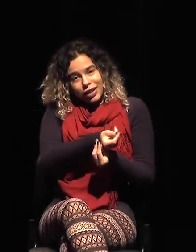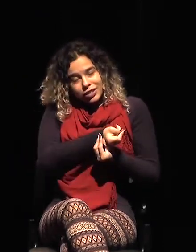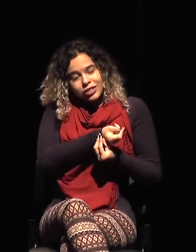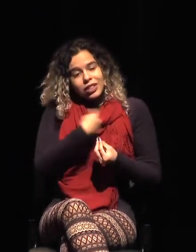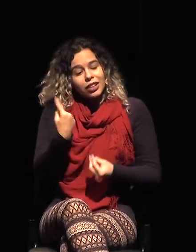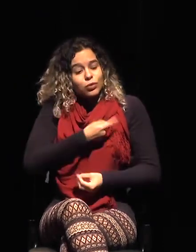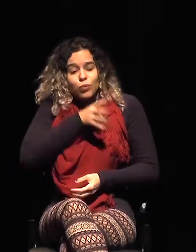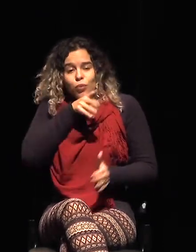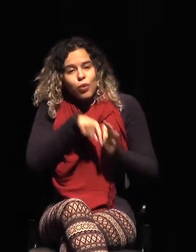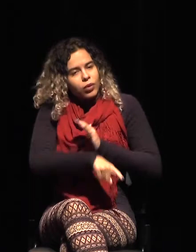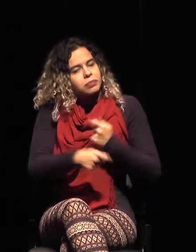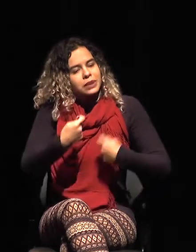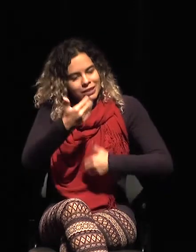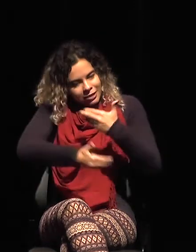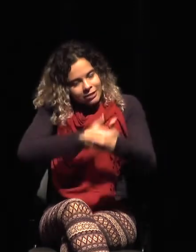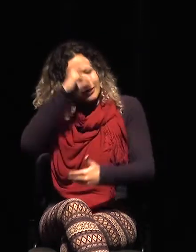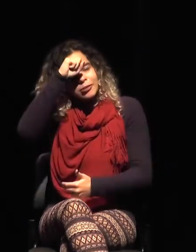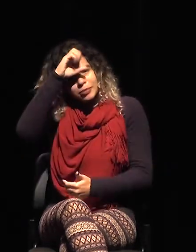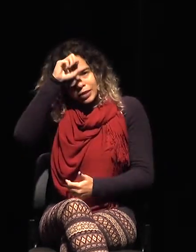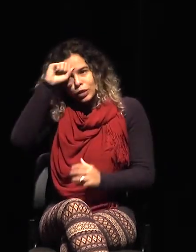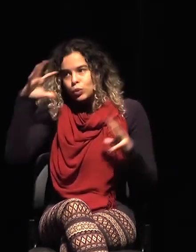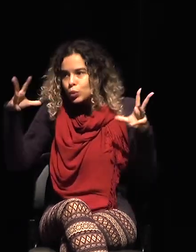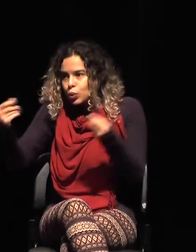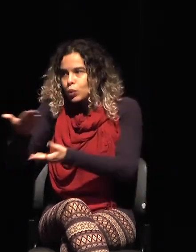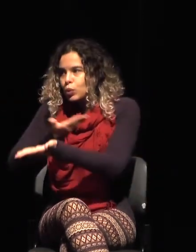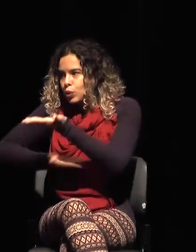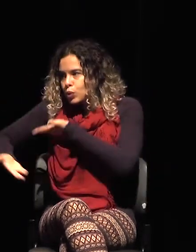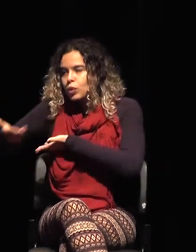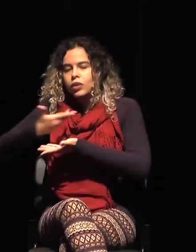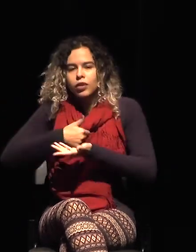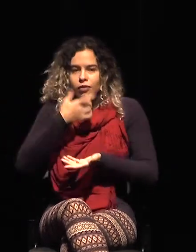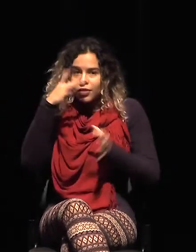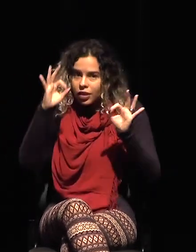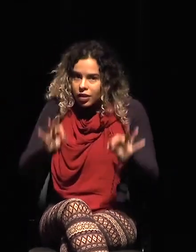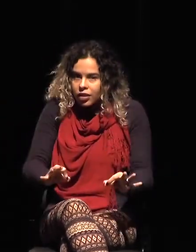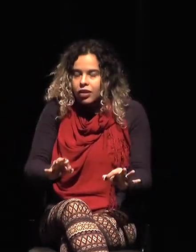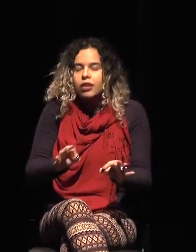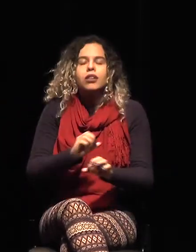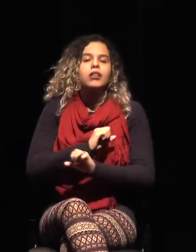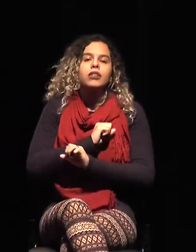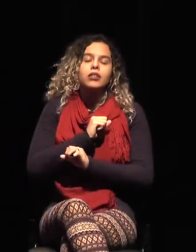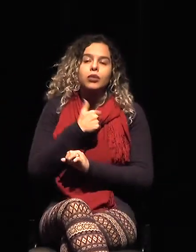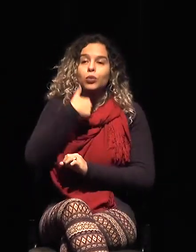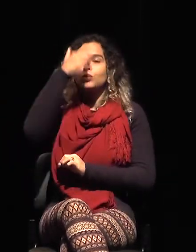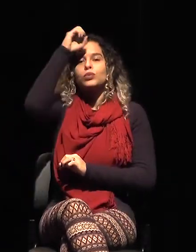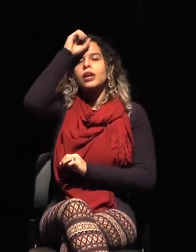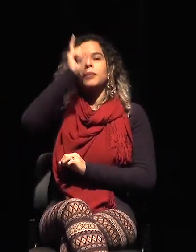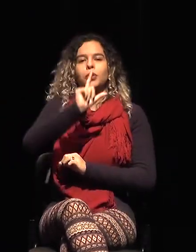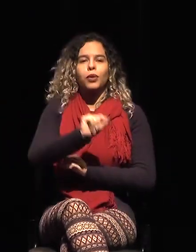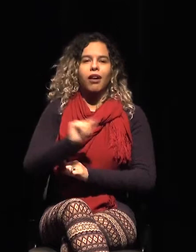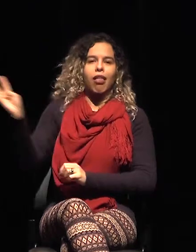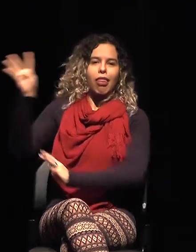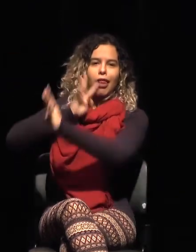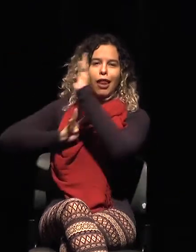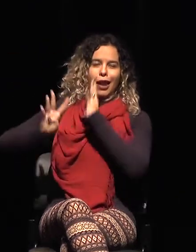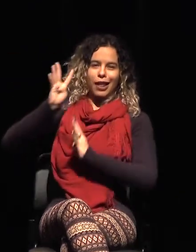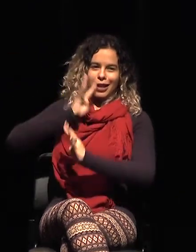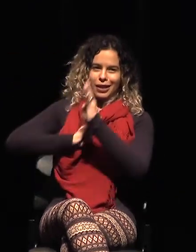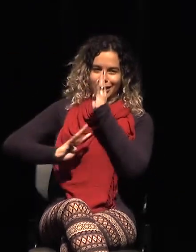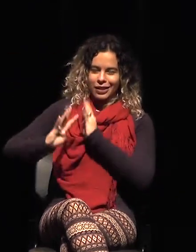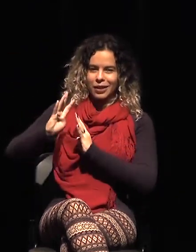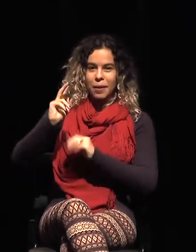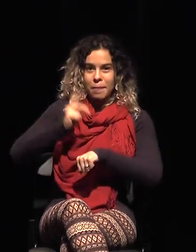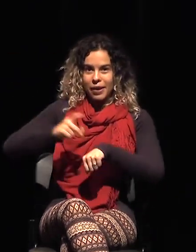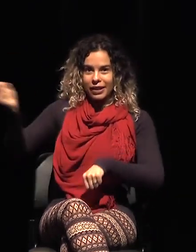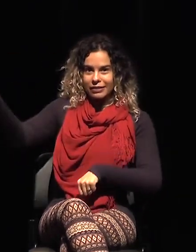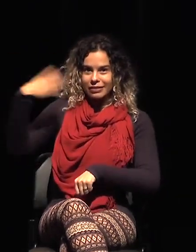En fin, quise aquí enfatizar y ni siquiera que ella me iba a atacar con piedras o con dardos ahí.